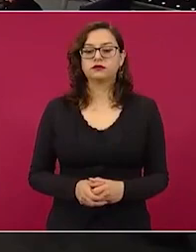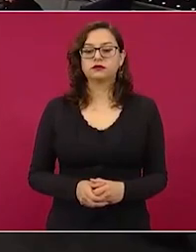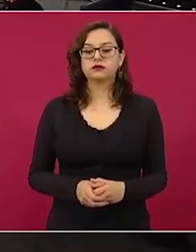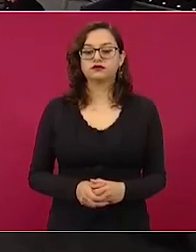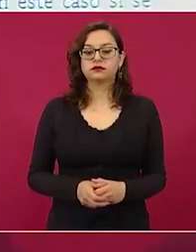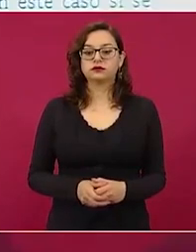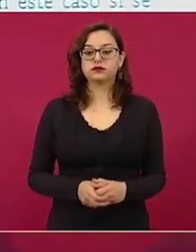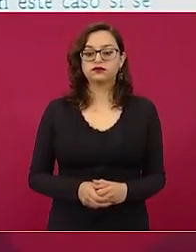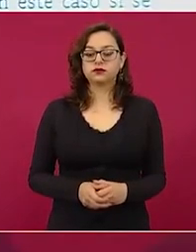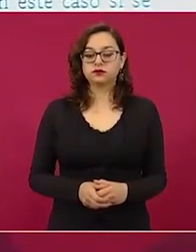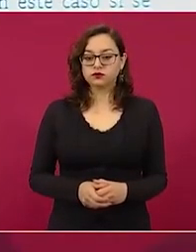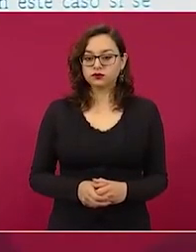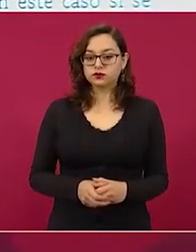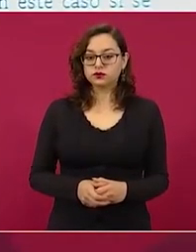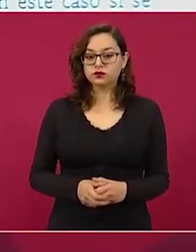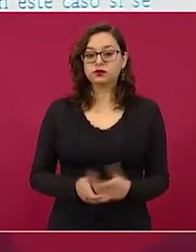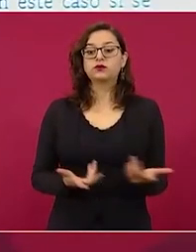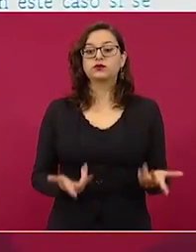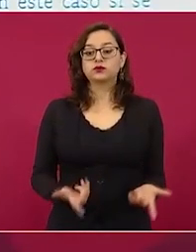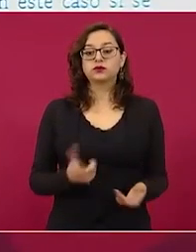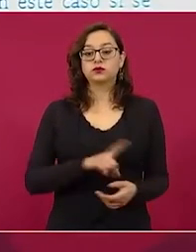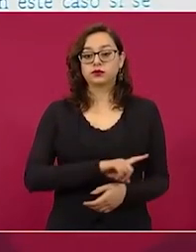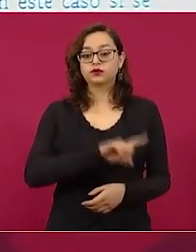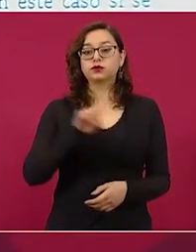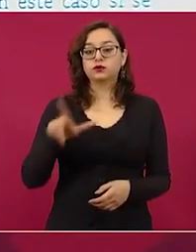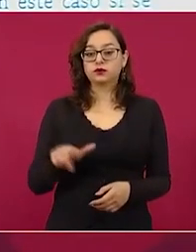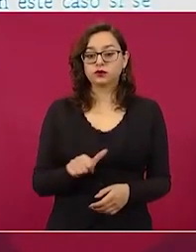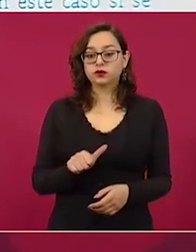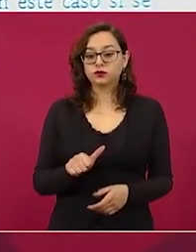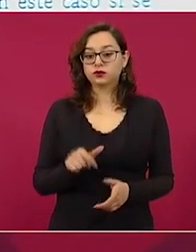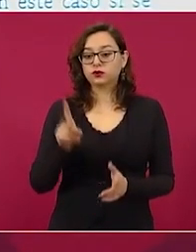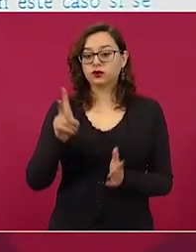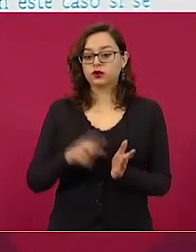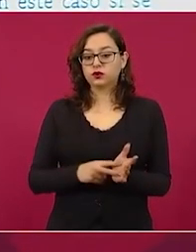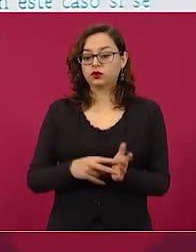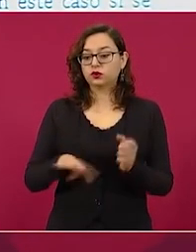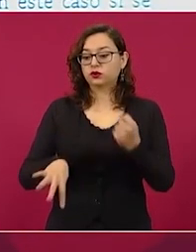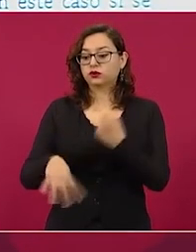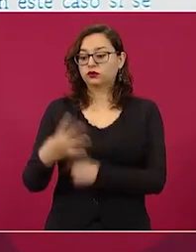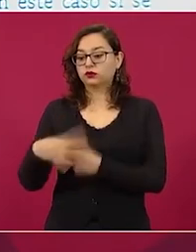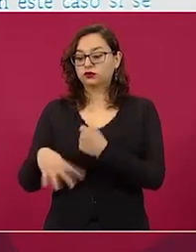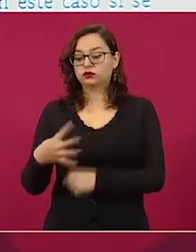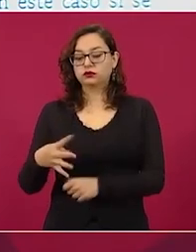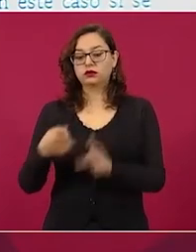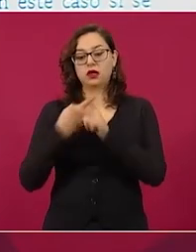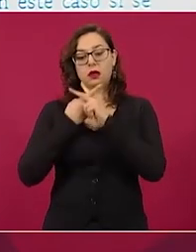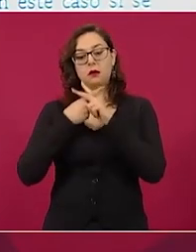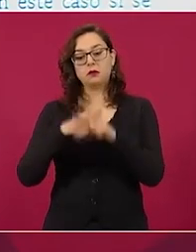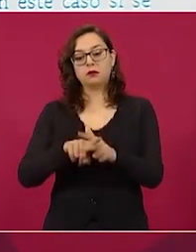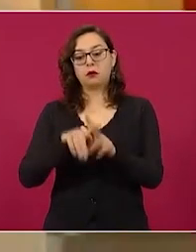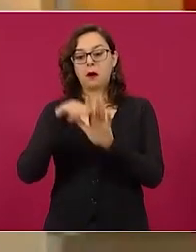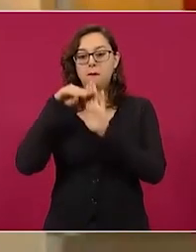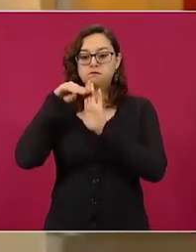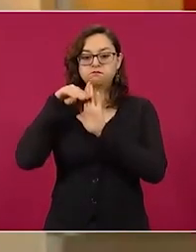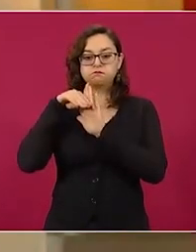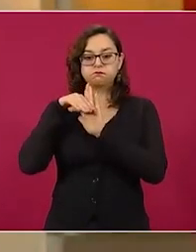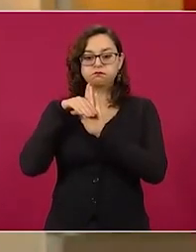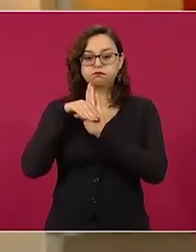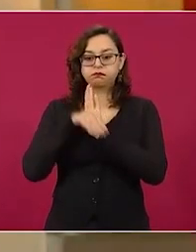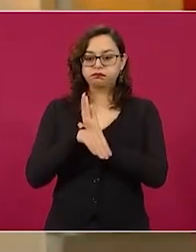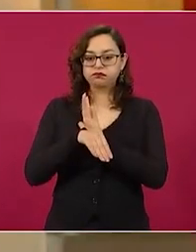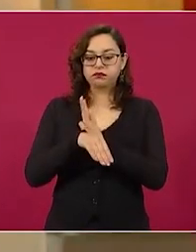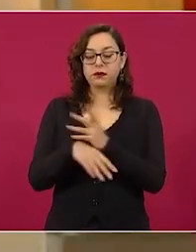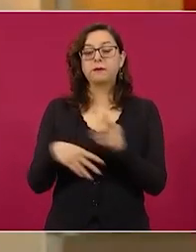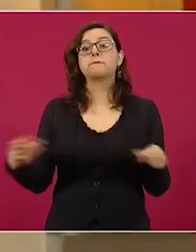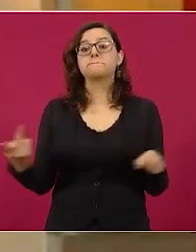Su caída se produjo a partir de 2014, cuando Banamexity Bank